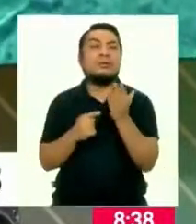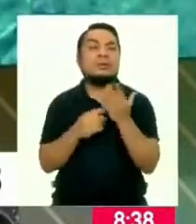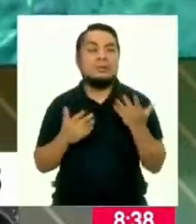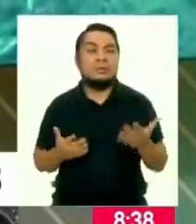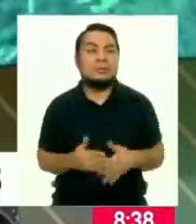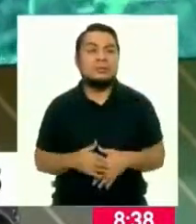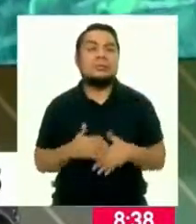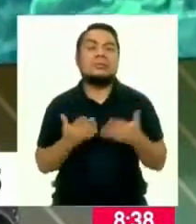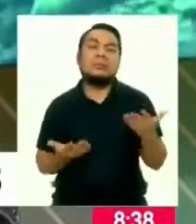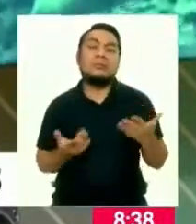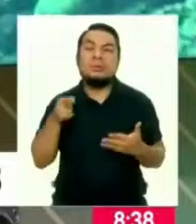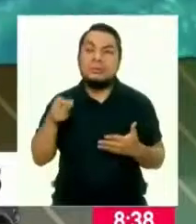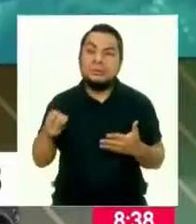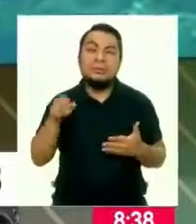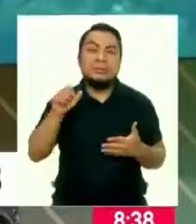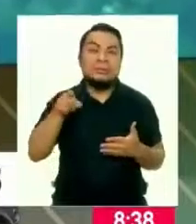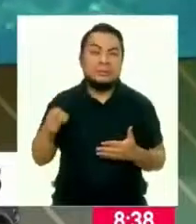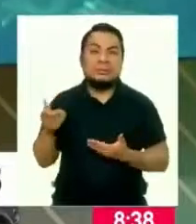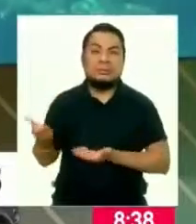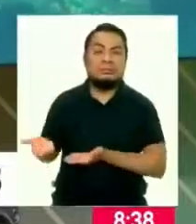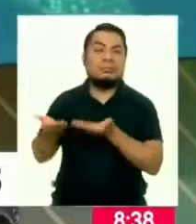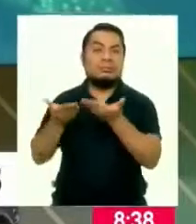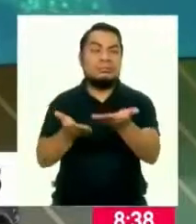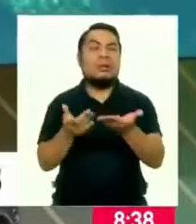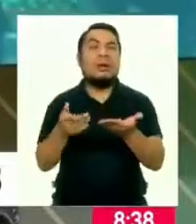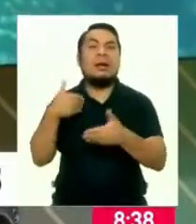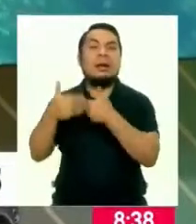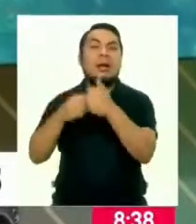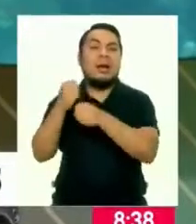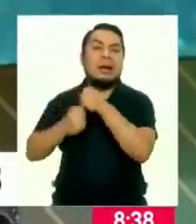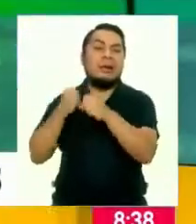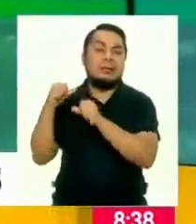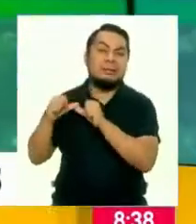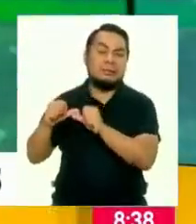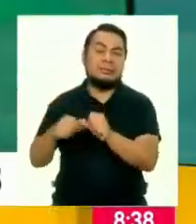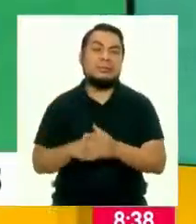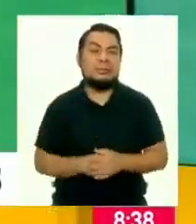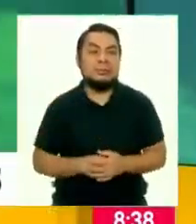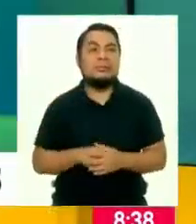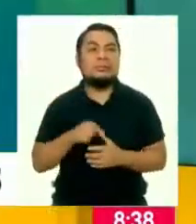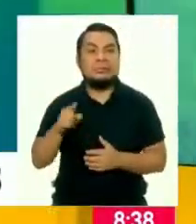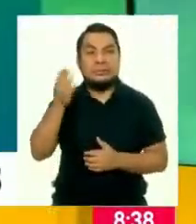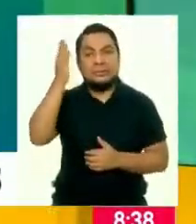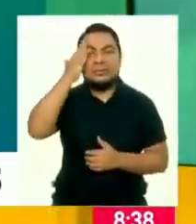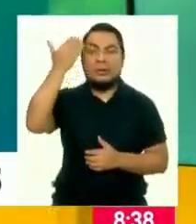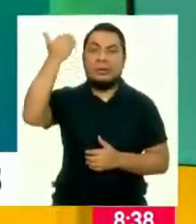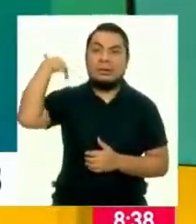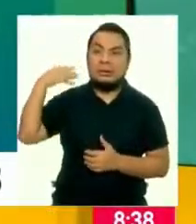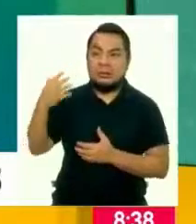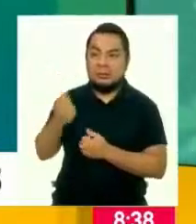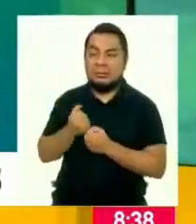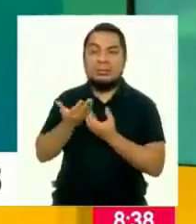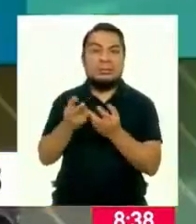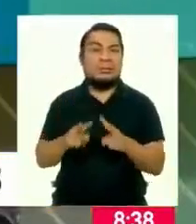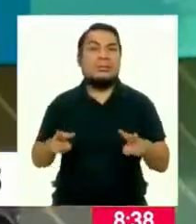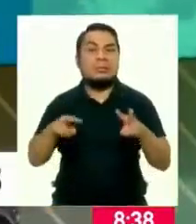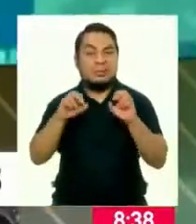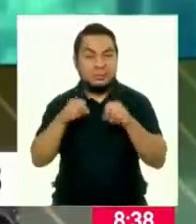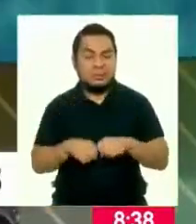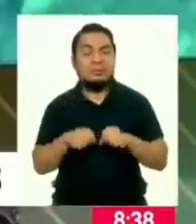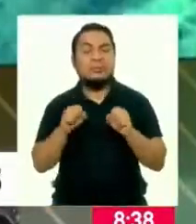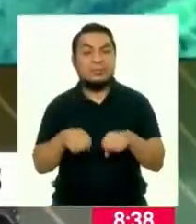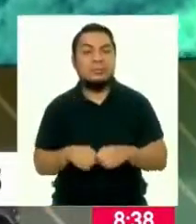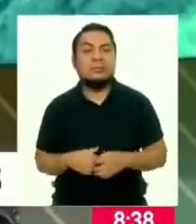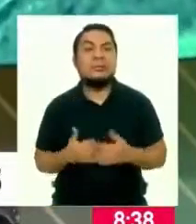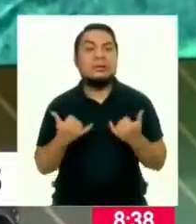que ha sido transferida por ellos a través del tiempo. Saberes ancestrales que hay que recoger y poner en valor, sin duda. Sin duda,